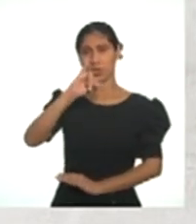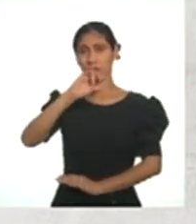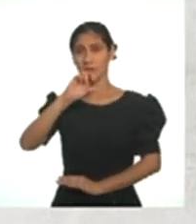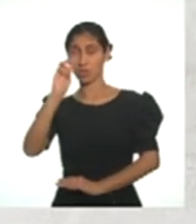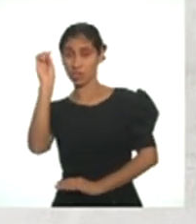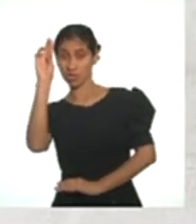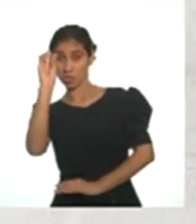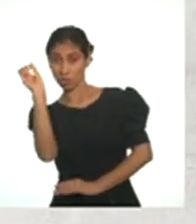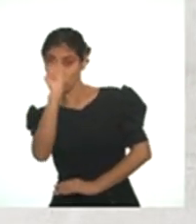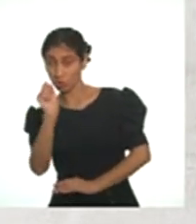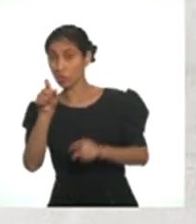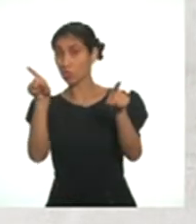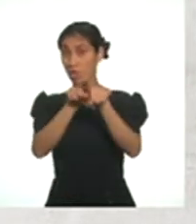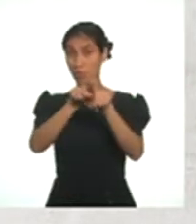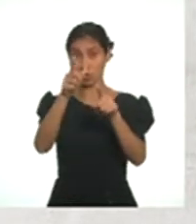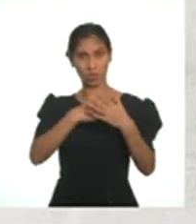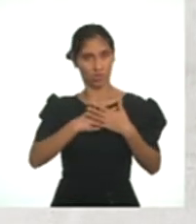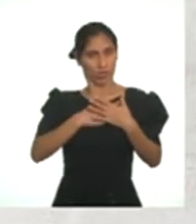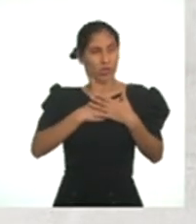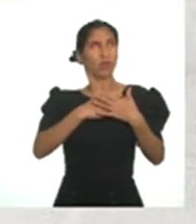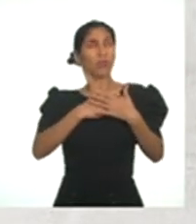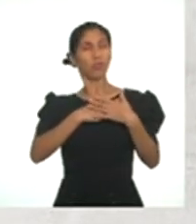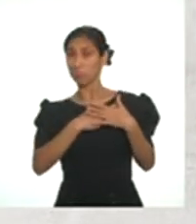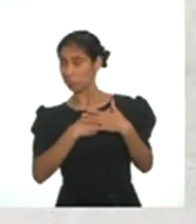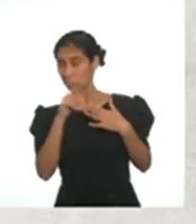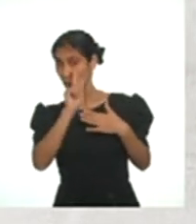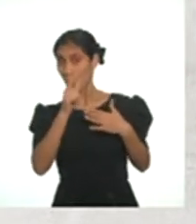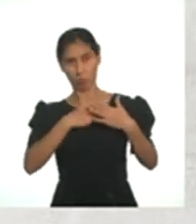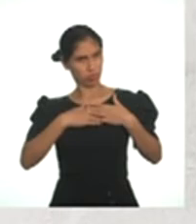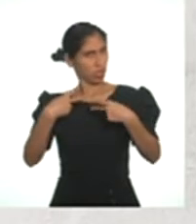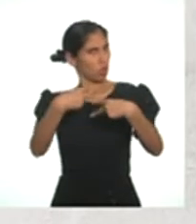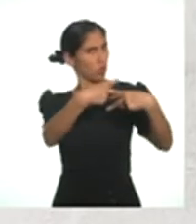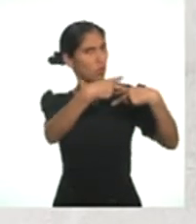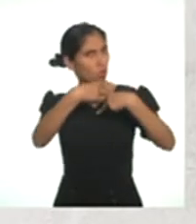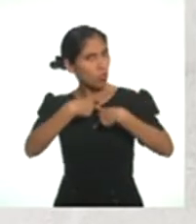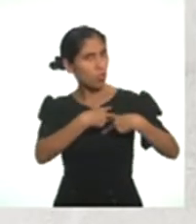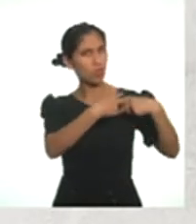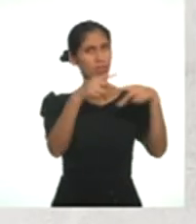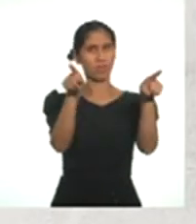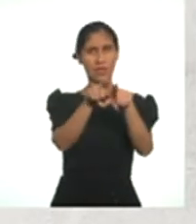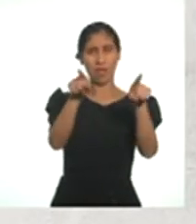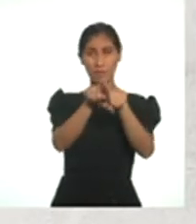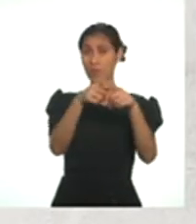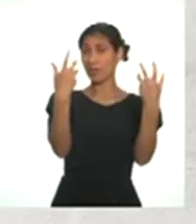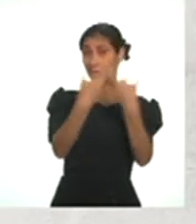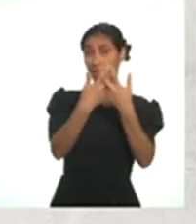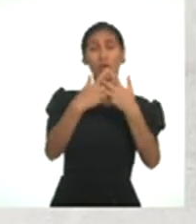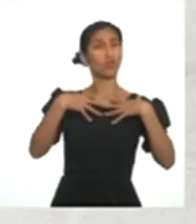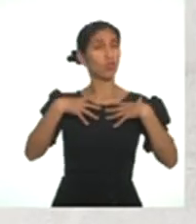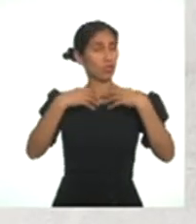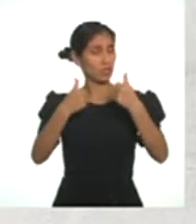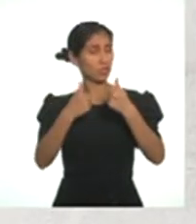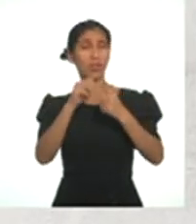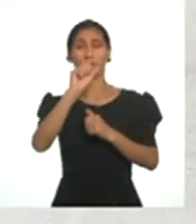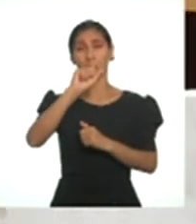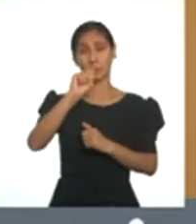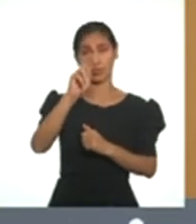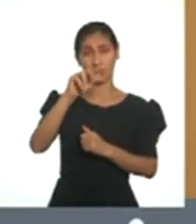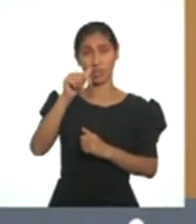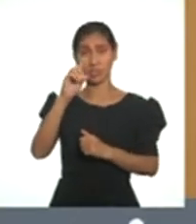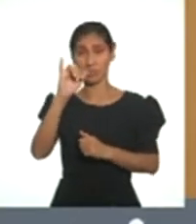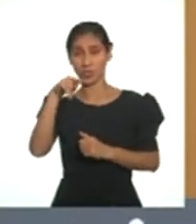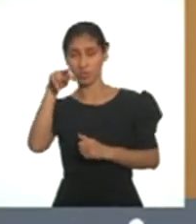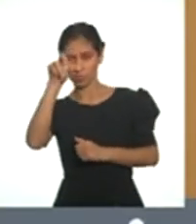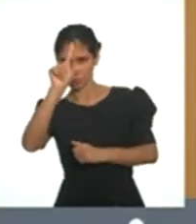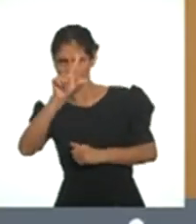infartos. Su propiedad curativa es recomendada por especialistas en la salud tradicional y la medicina alternativa. Ese